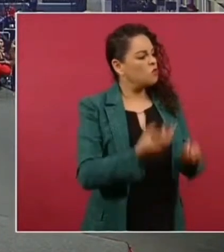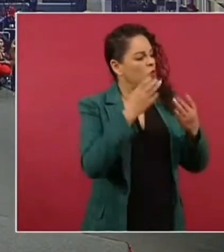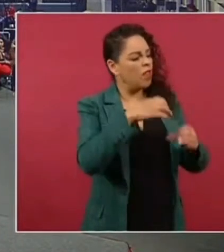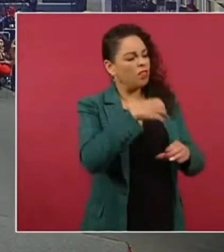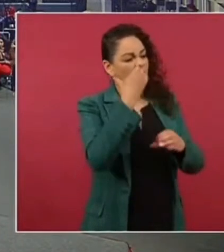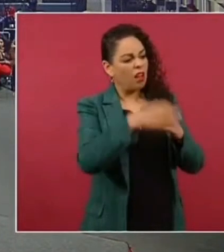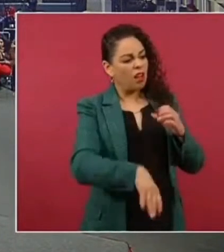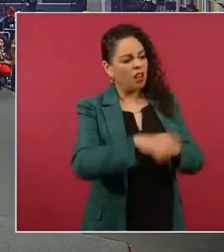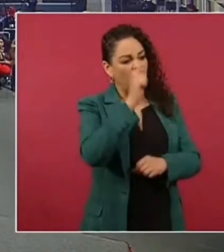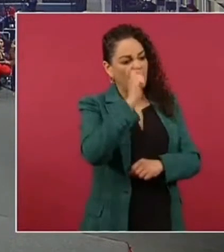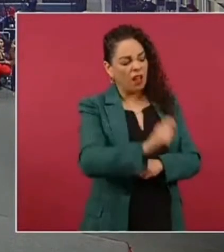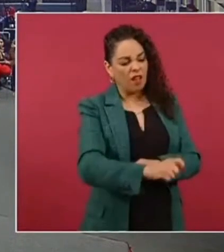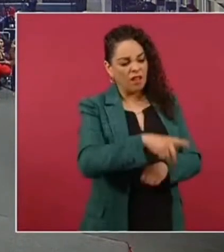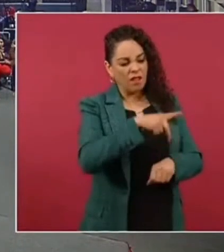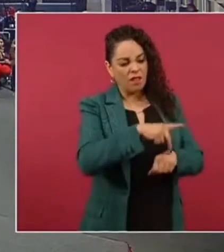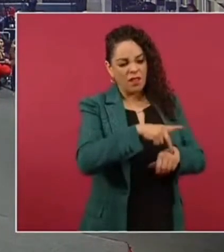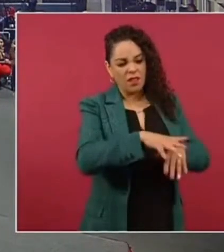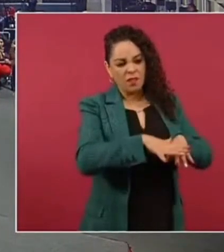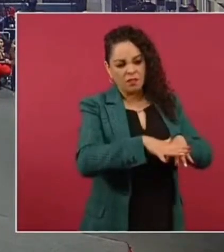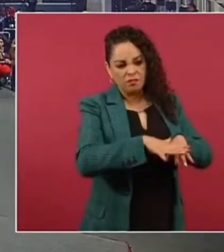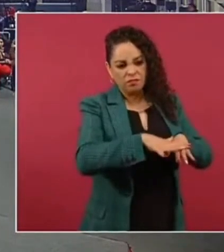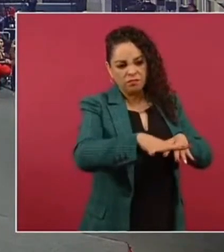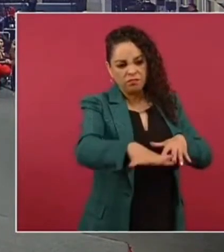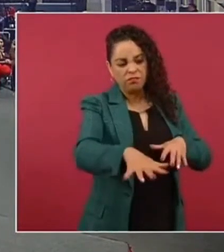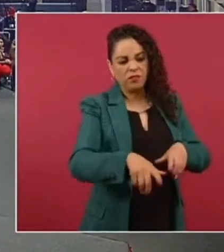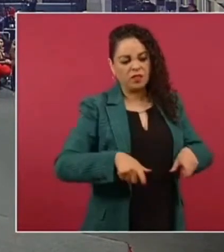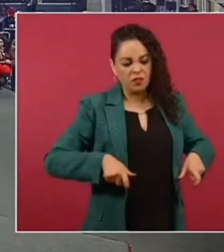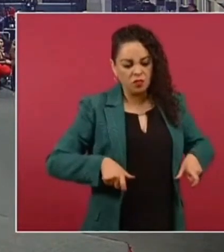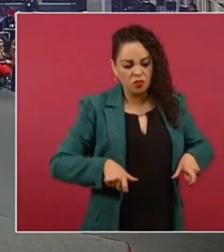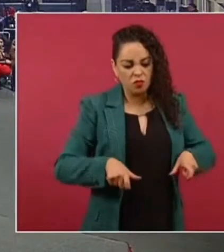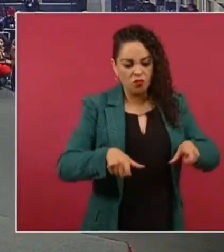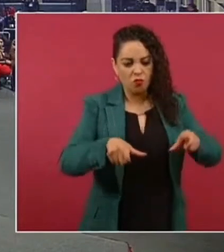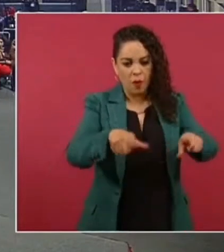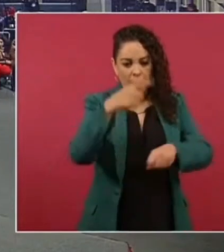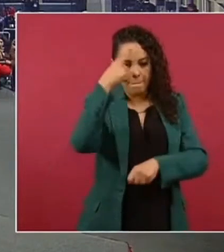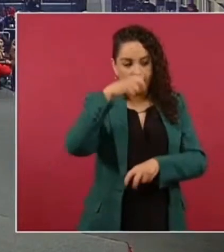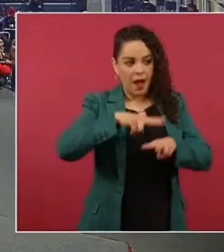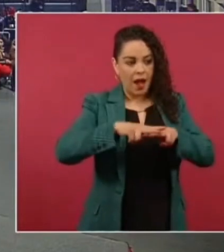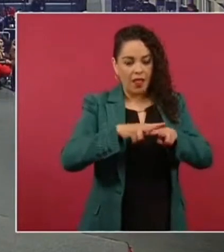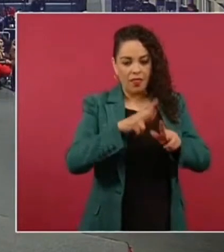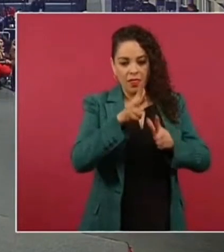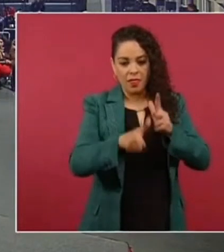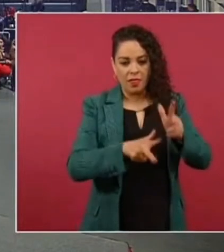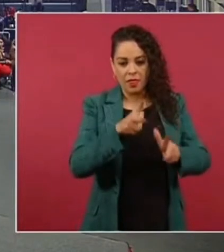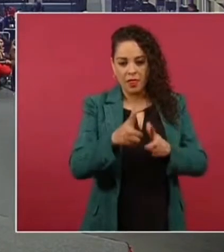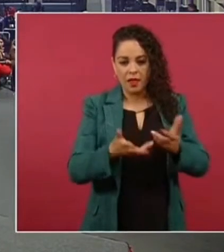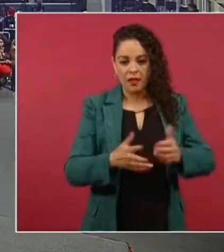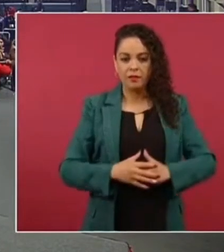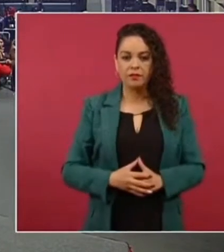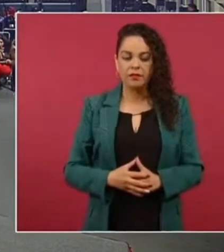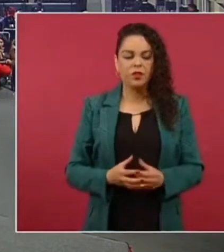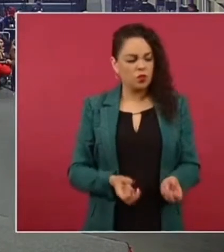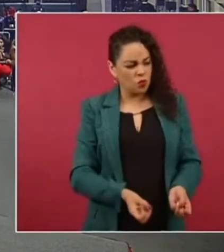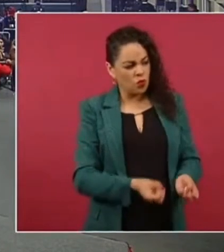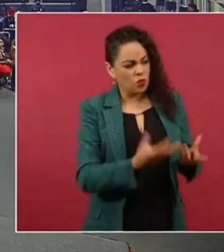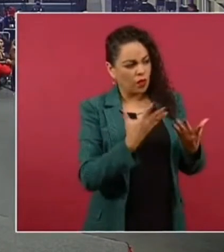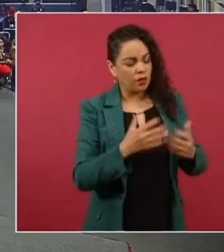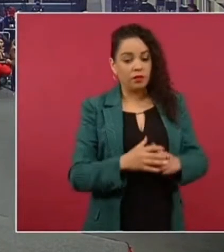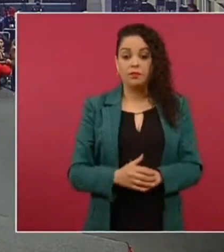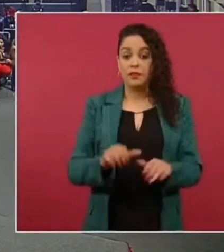colocación de de rieles 600 kilómetros ya